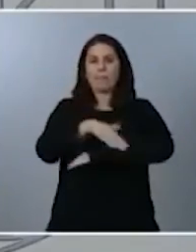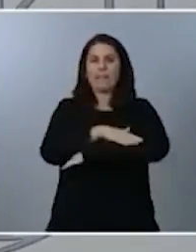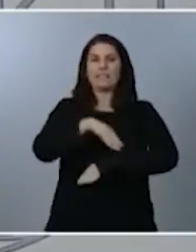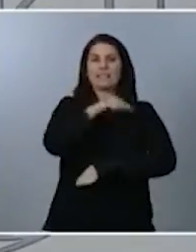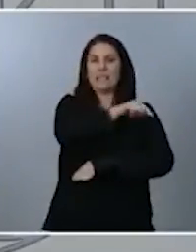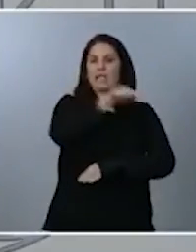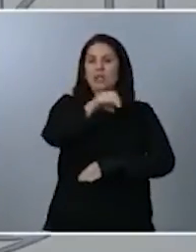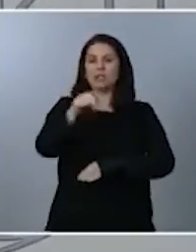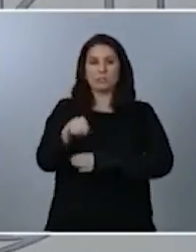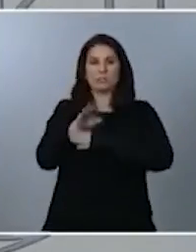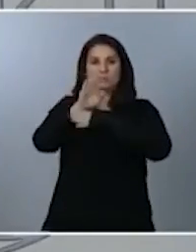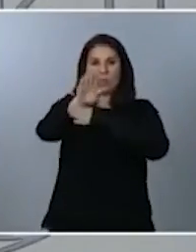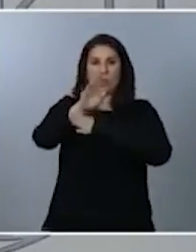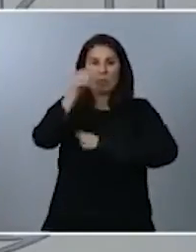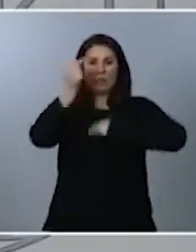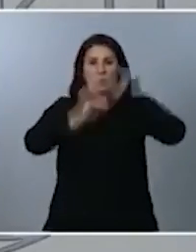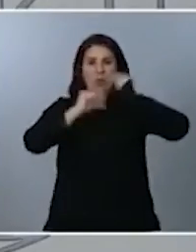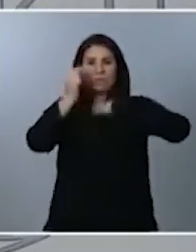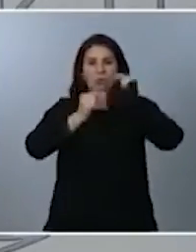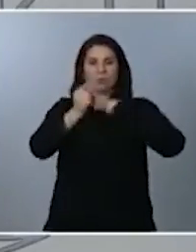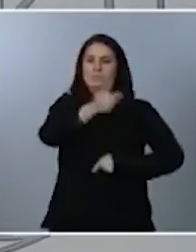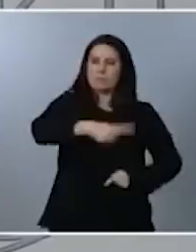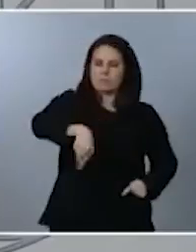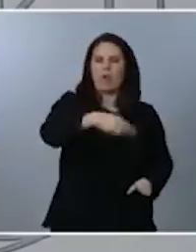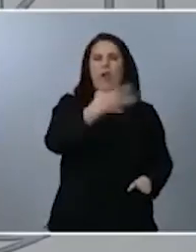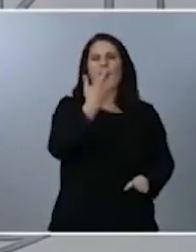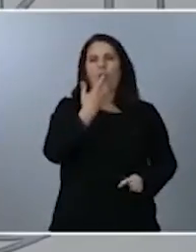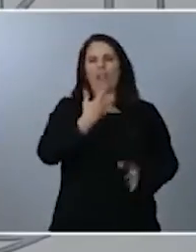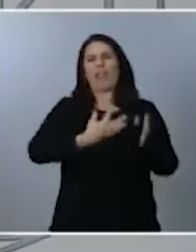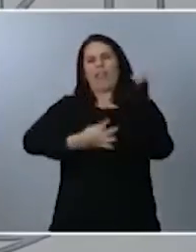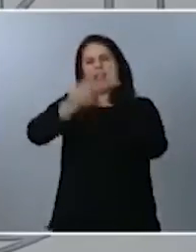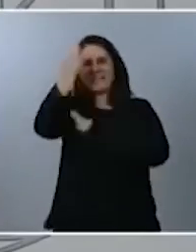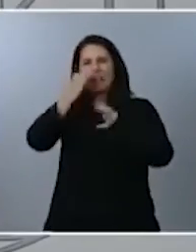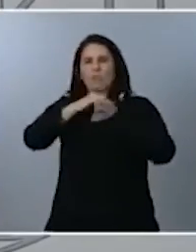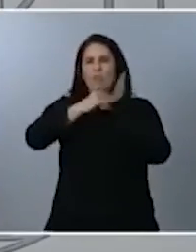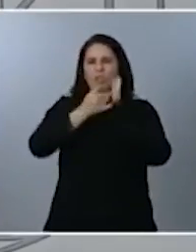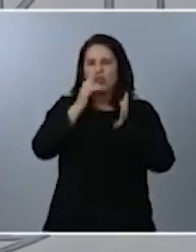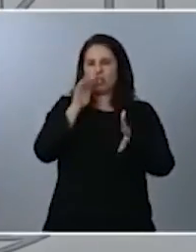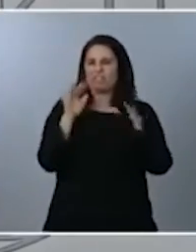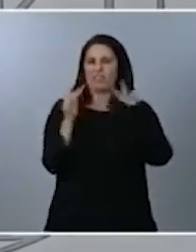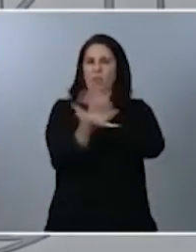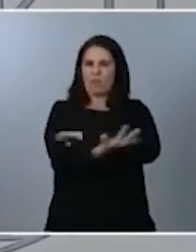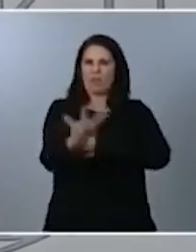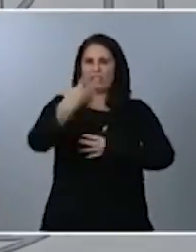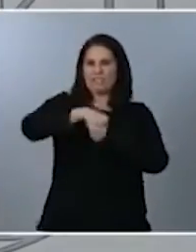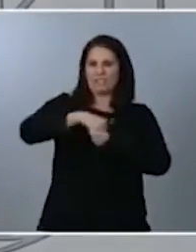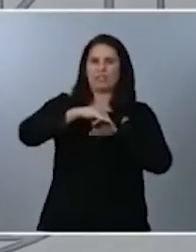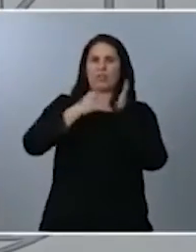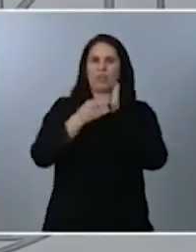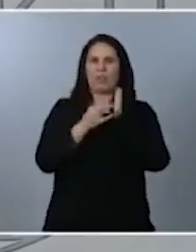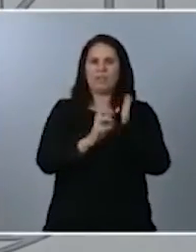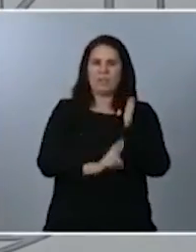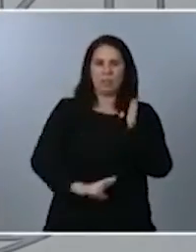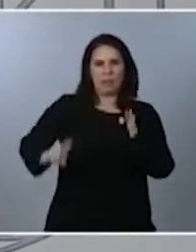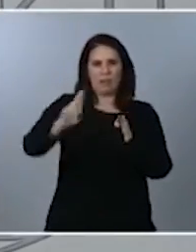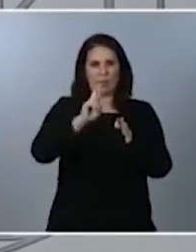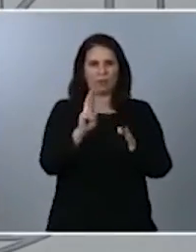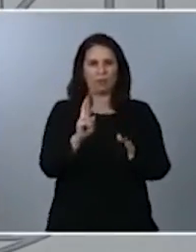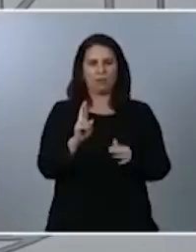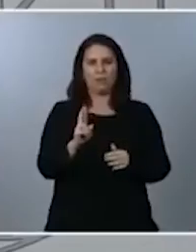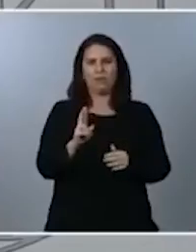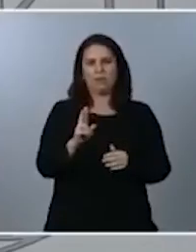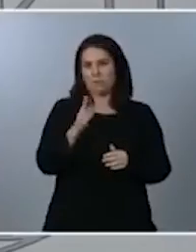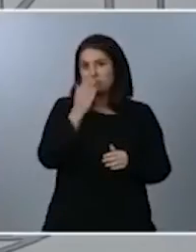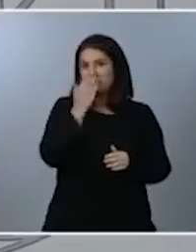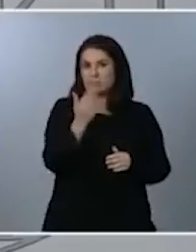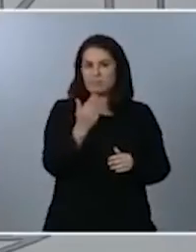conocerán ustedes el detalle de los proyectos transformadores que acompañan el plan de recuperación. Sería imposible en el marco de una